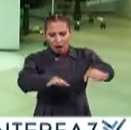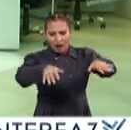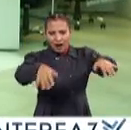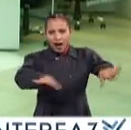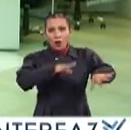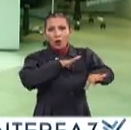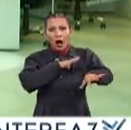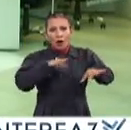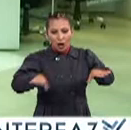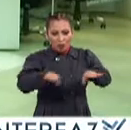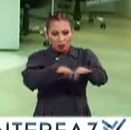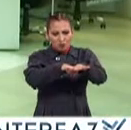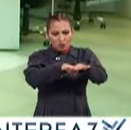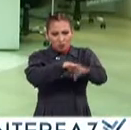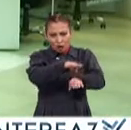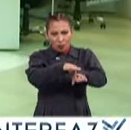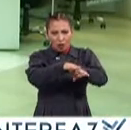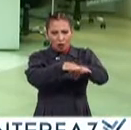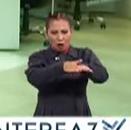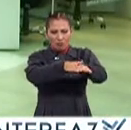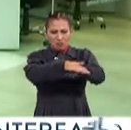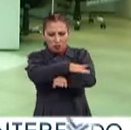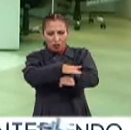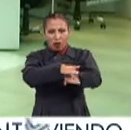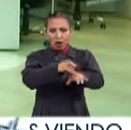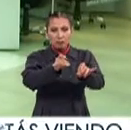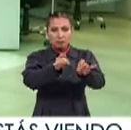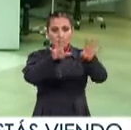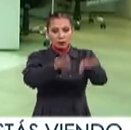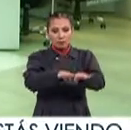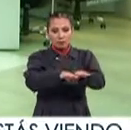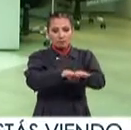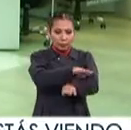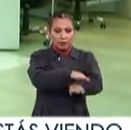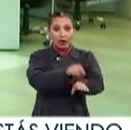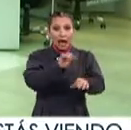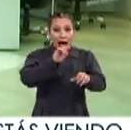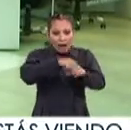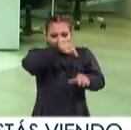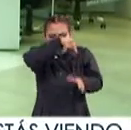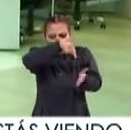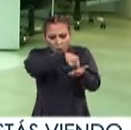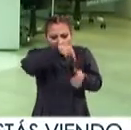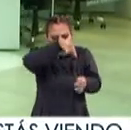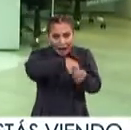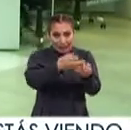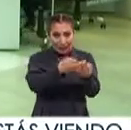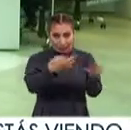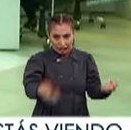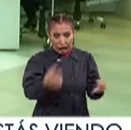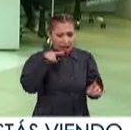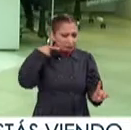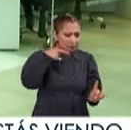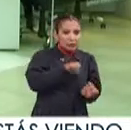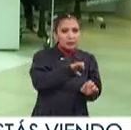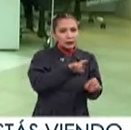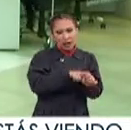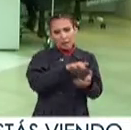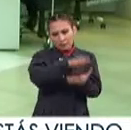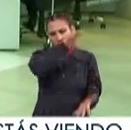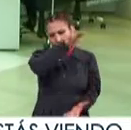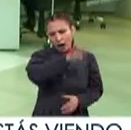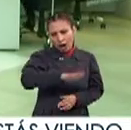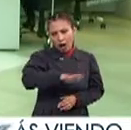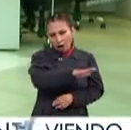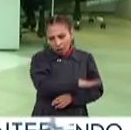existe una dislocación o un desplazamiento súbito En algún punto del planeta En particular, muchos de